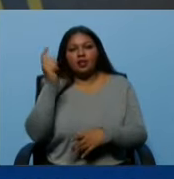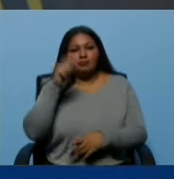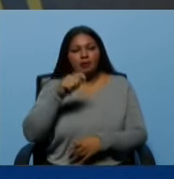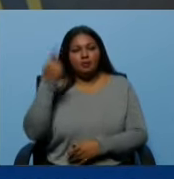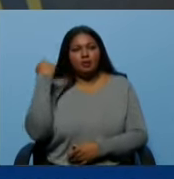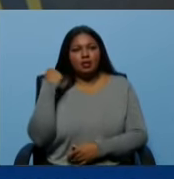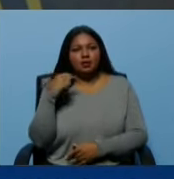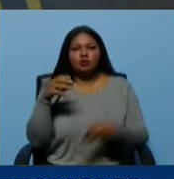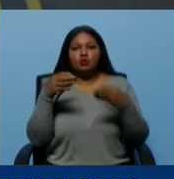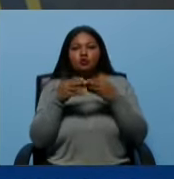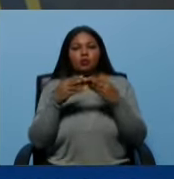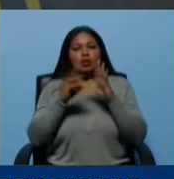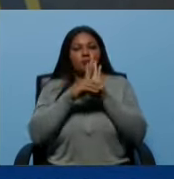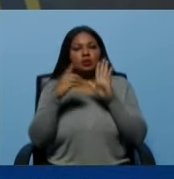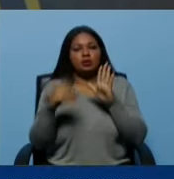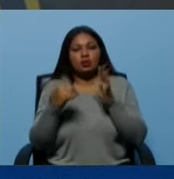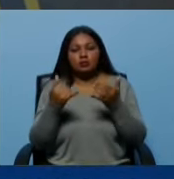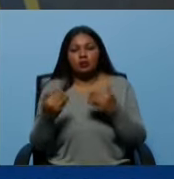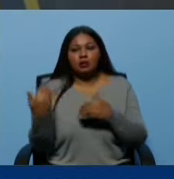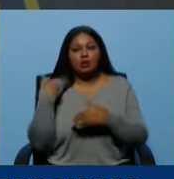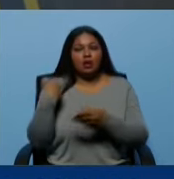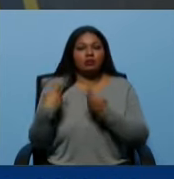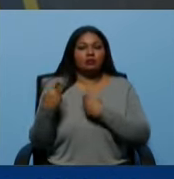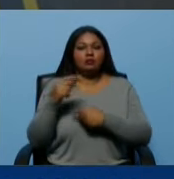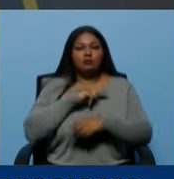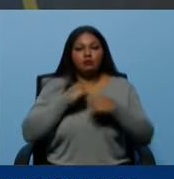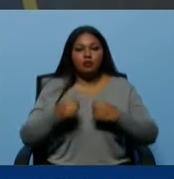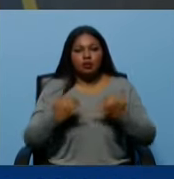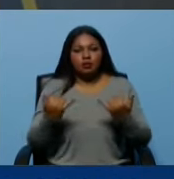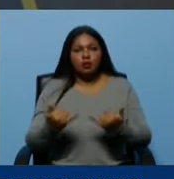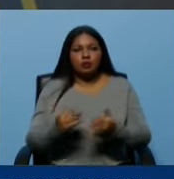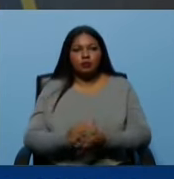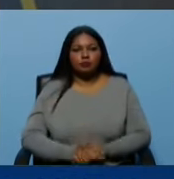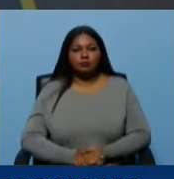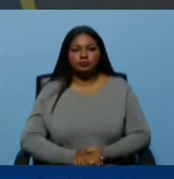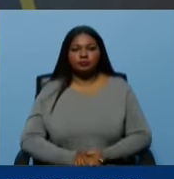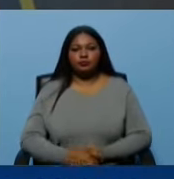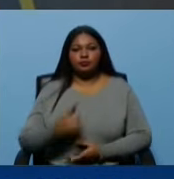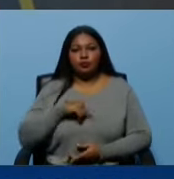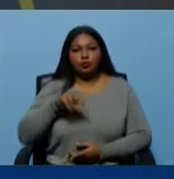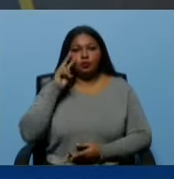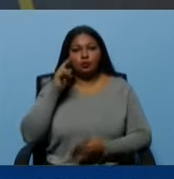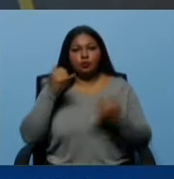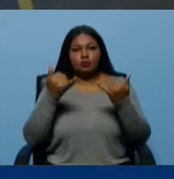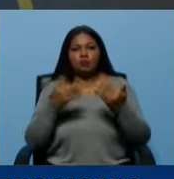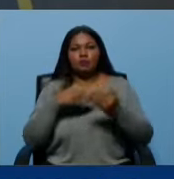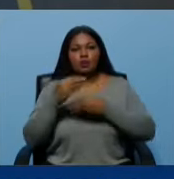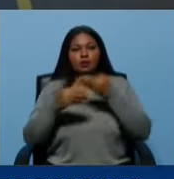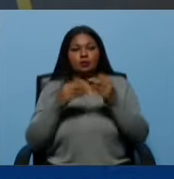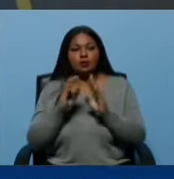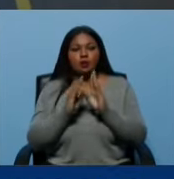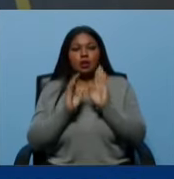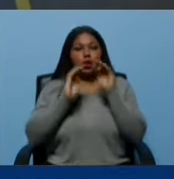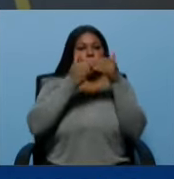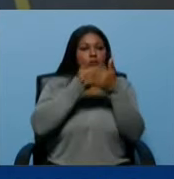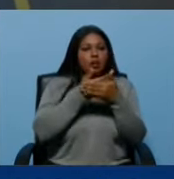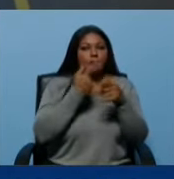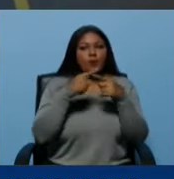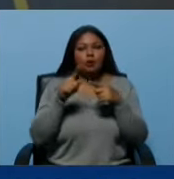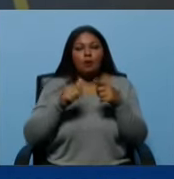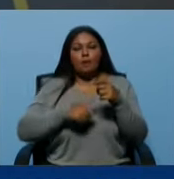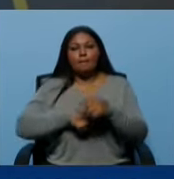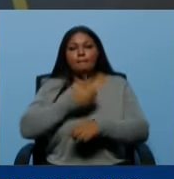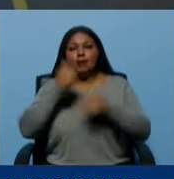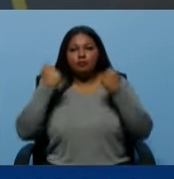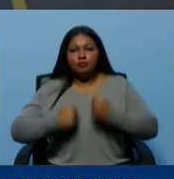democrática. Ellos fueron atacados con más dureza. Muchos de ellos se tuvieron que esconder. Muchos de ellos se tuvieron que esconder. Pero yo creo que lo más duro